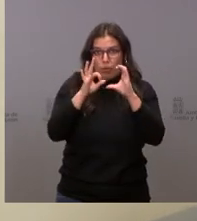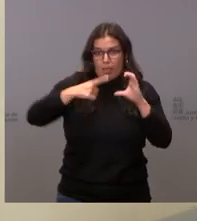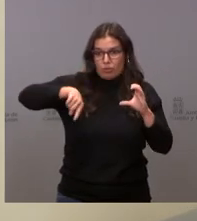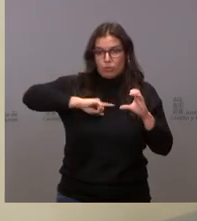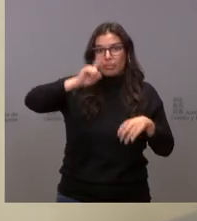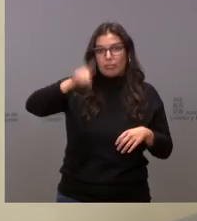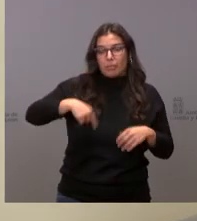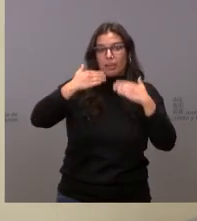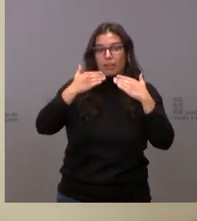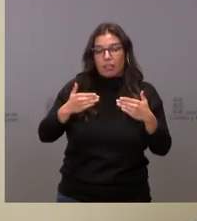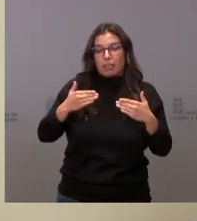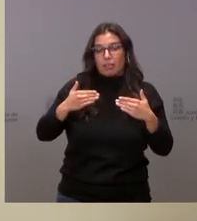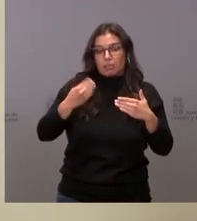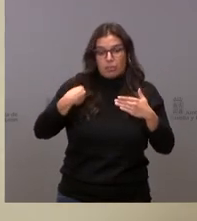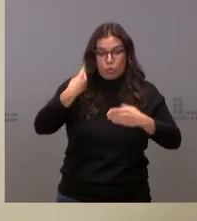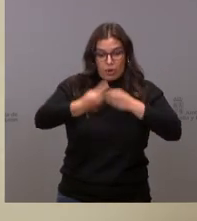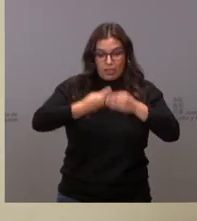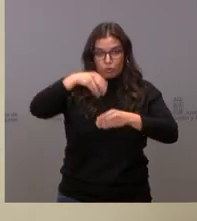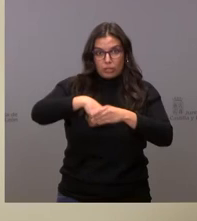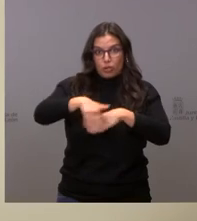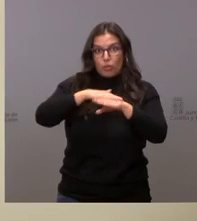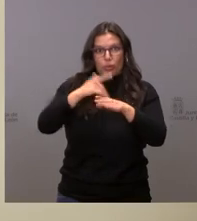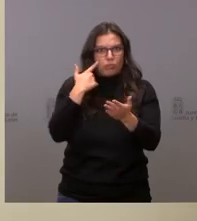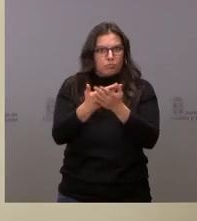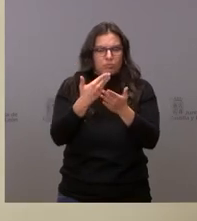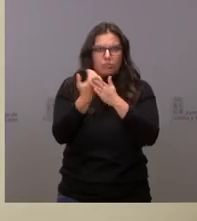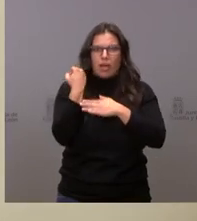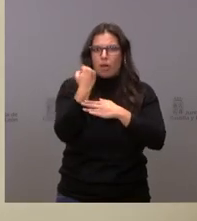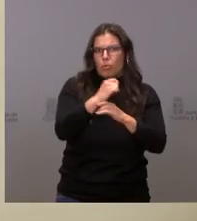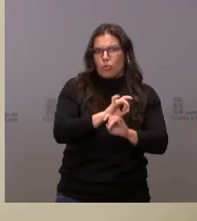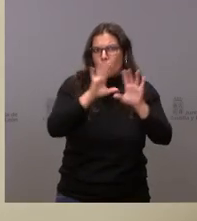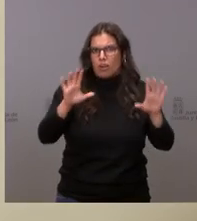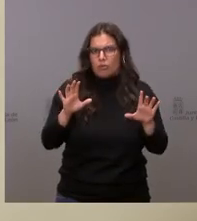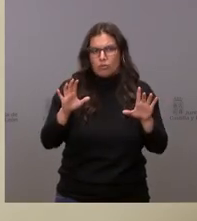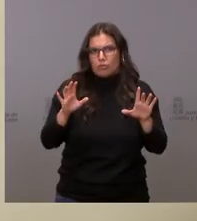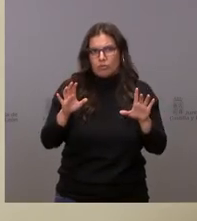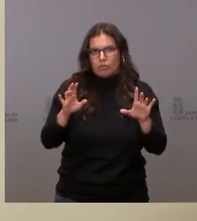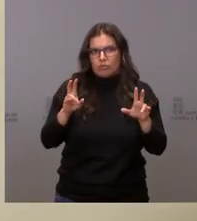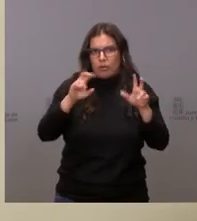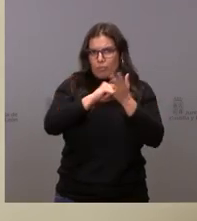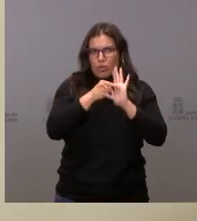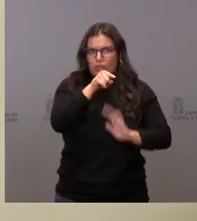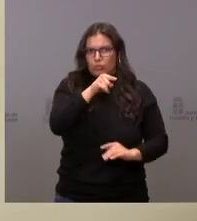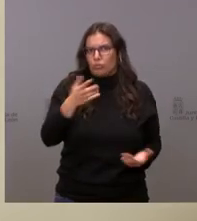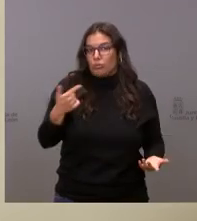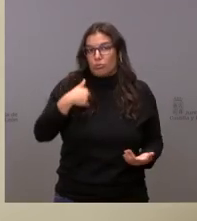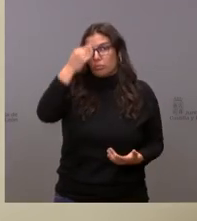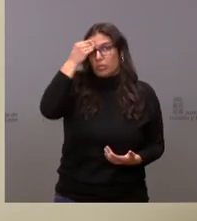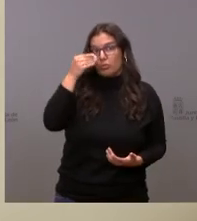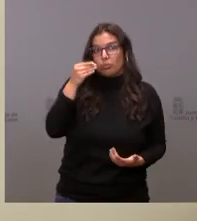a través de nuestra acción de gobierno han mostrado su apoyo inequívoco a este proyecto yo creo que esto